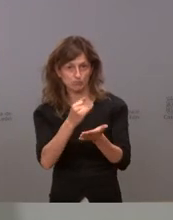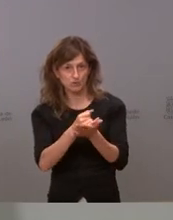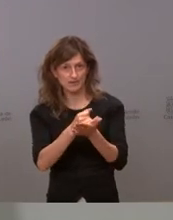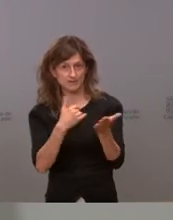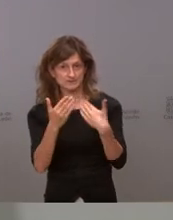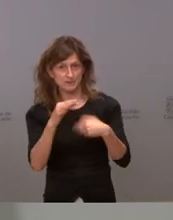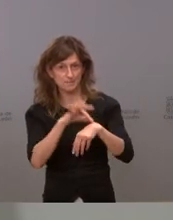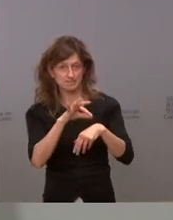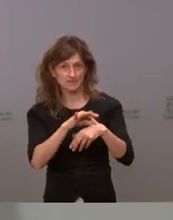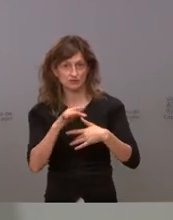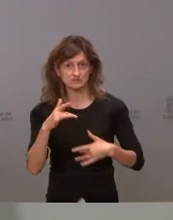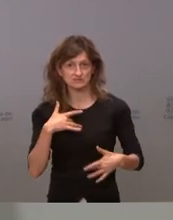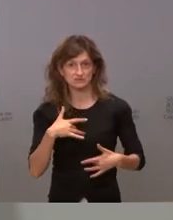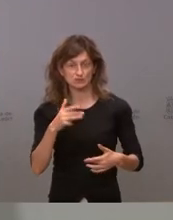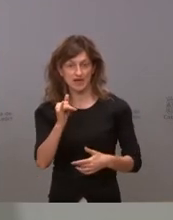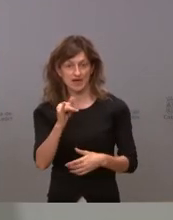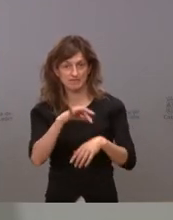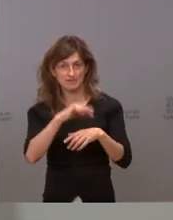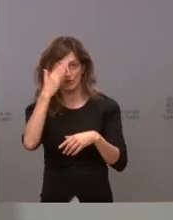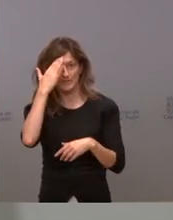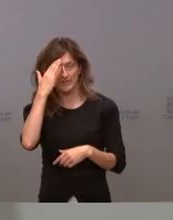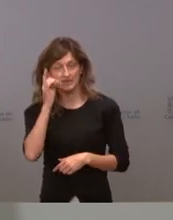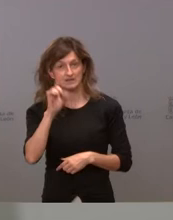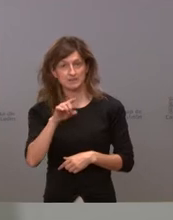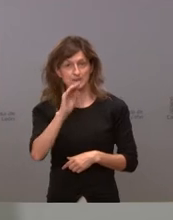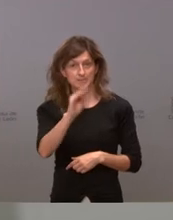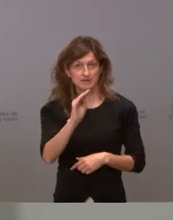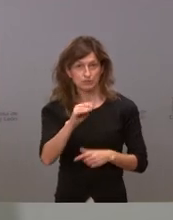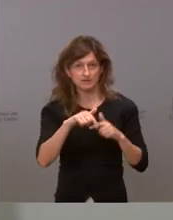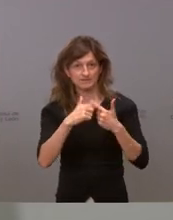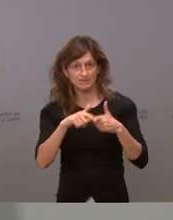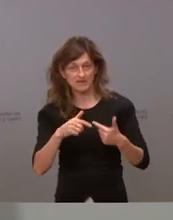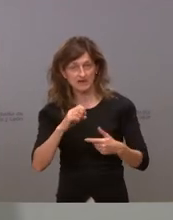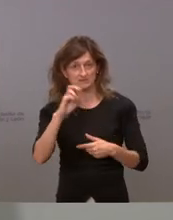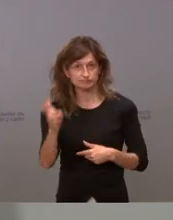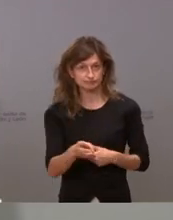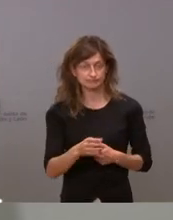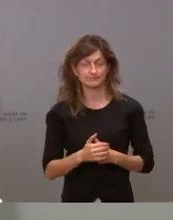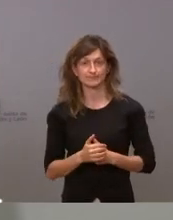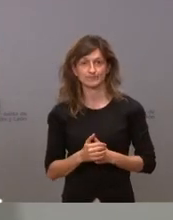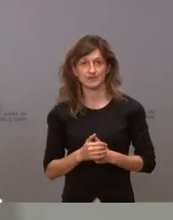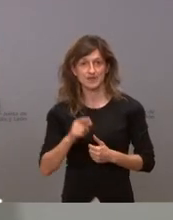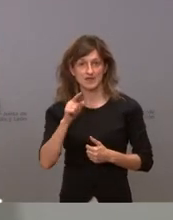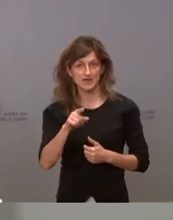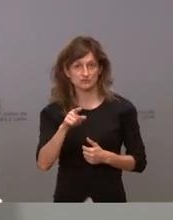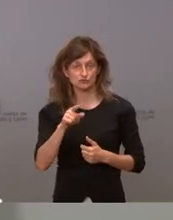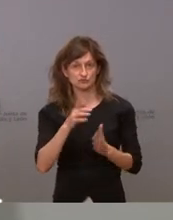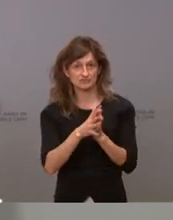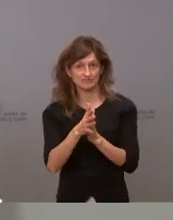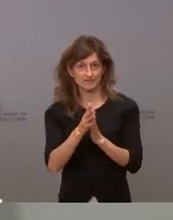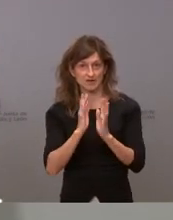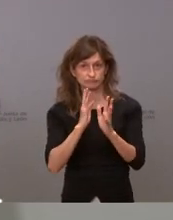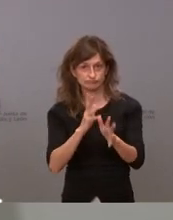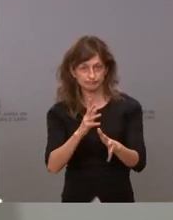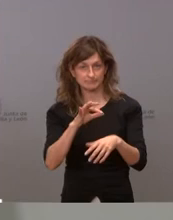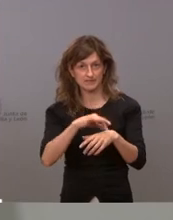van sintomáticos a los centros de salud si preguntan sus familiares y todo eso está generando saturación